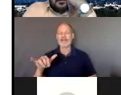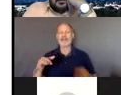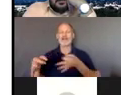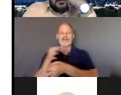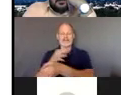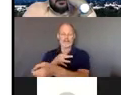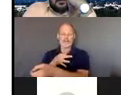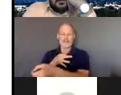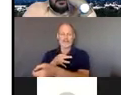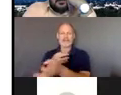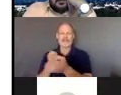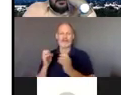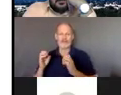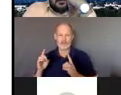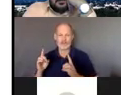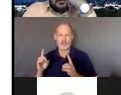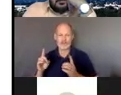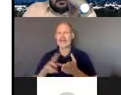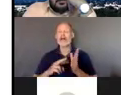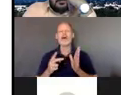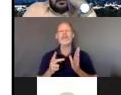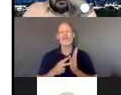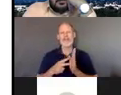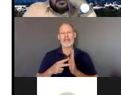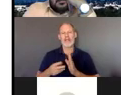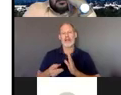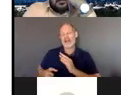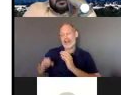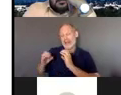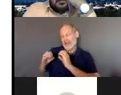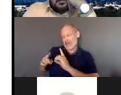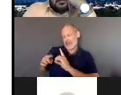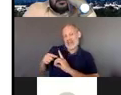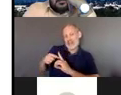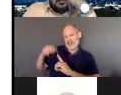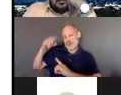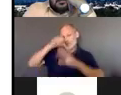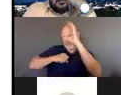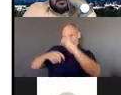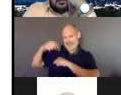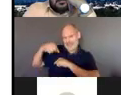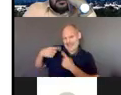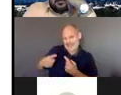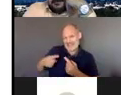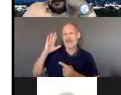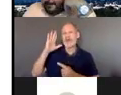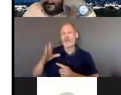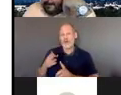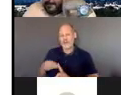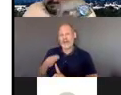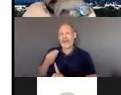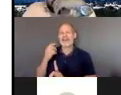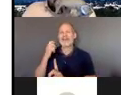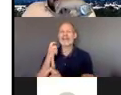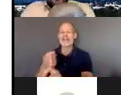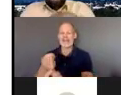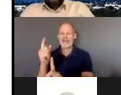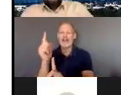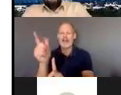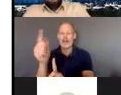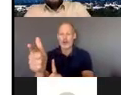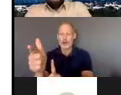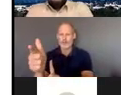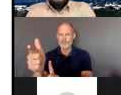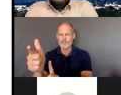compensatoria se va a reponer más adelante cuando ya la vida sea más normal y es claro ahora que esa